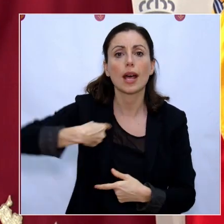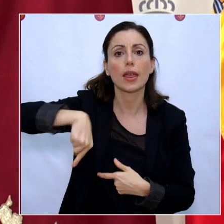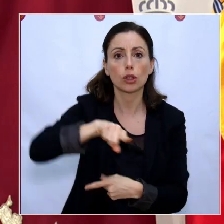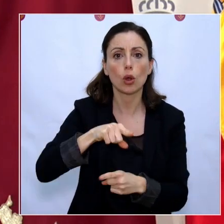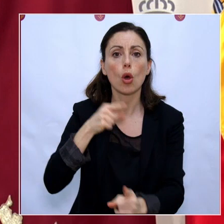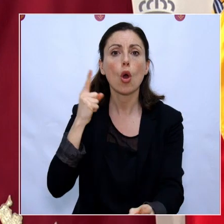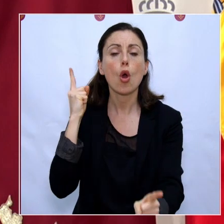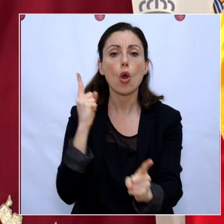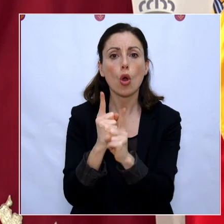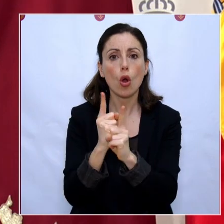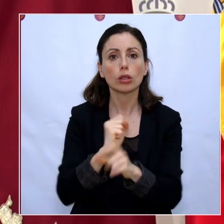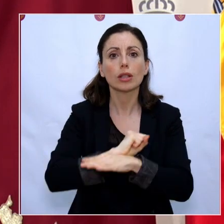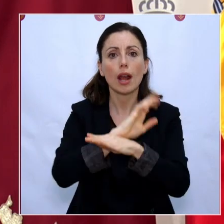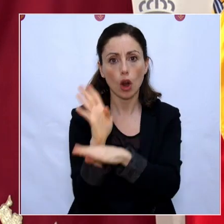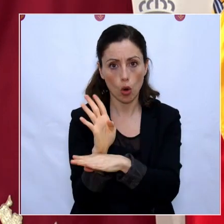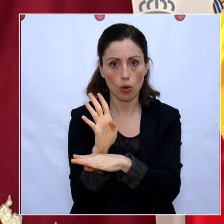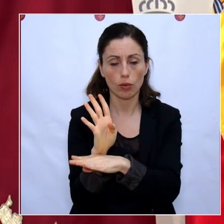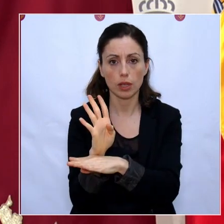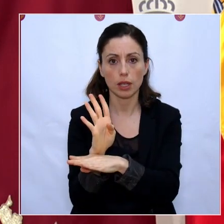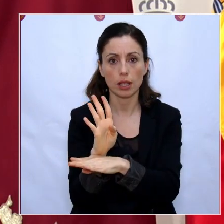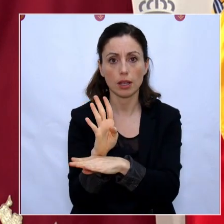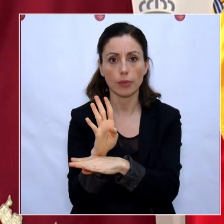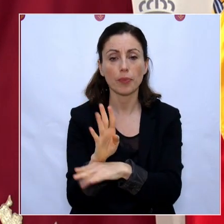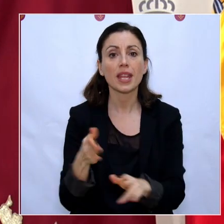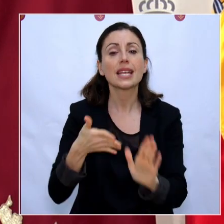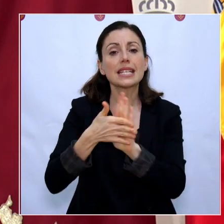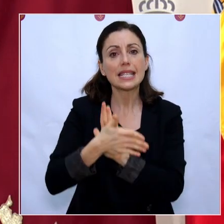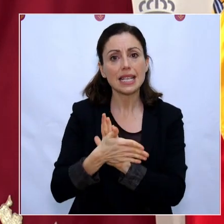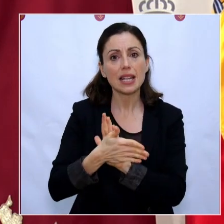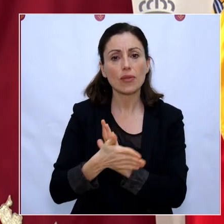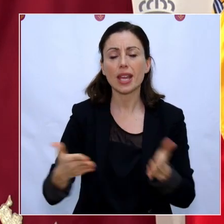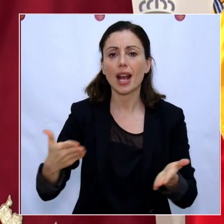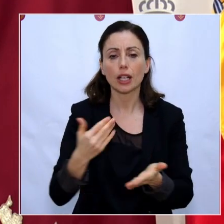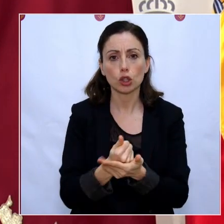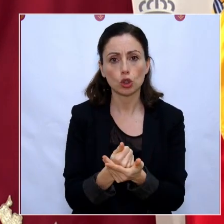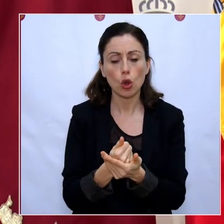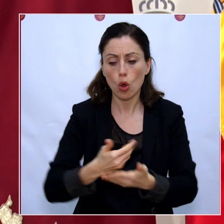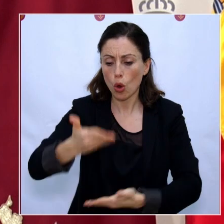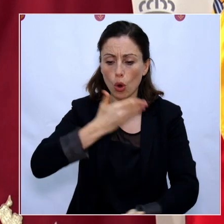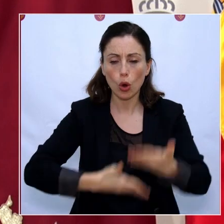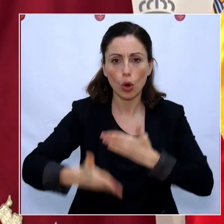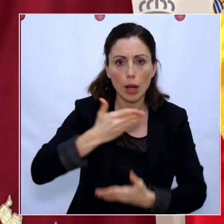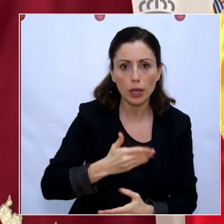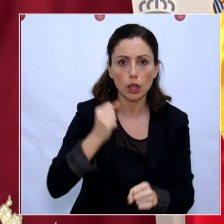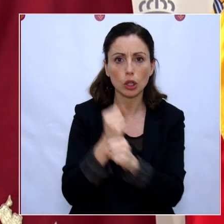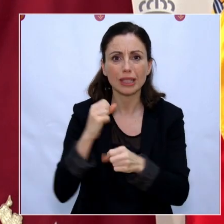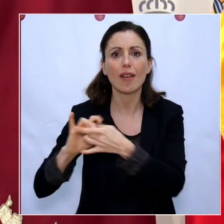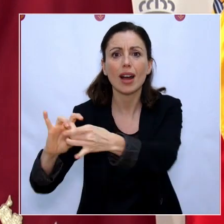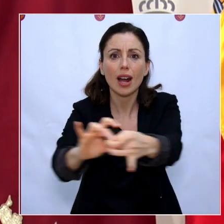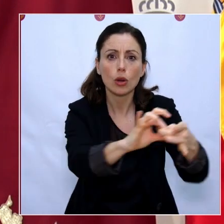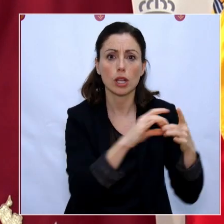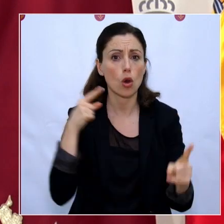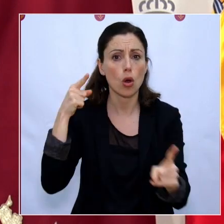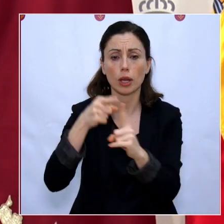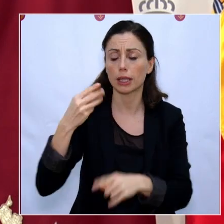La lealtad es también decir la verdad y colaborar con todo lo que esté en nuestra mano para lograr el objetivo marcado.